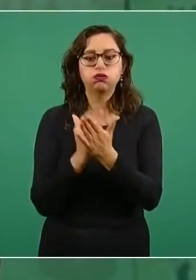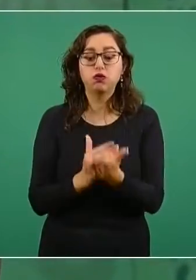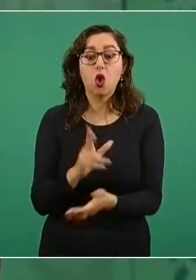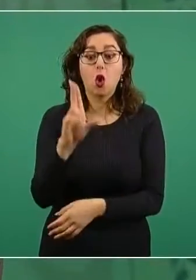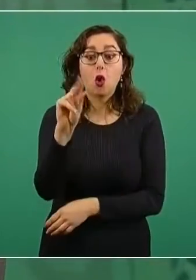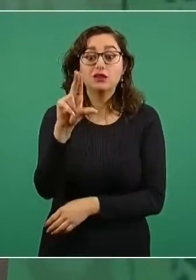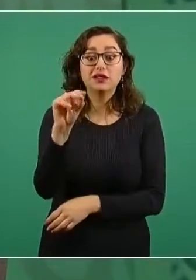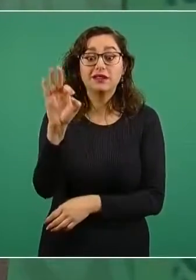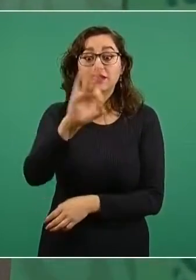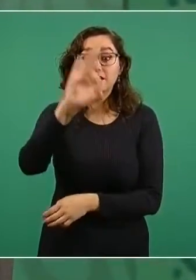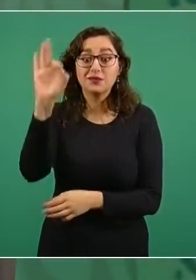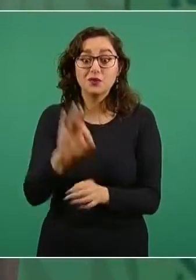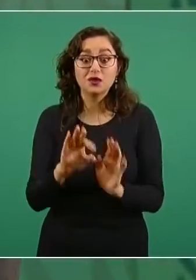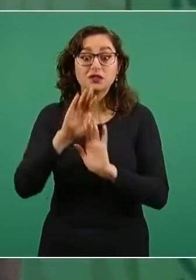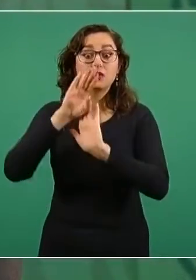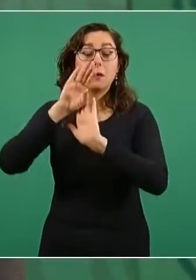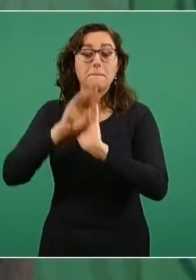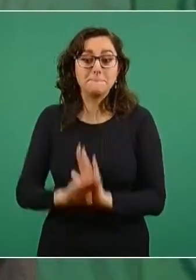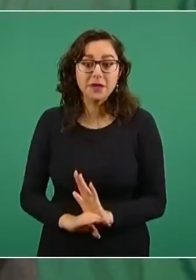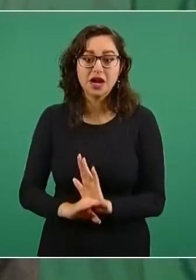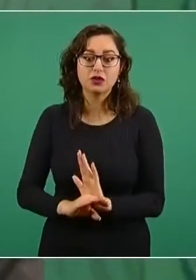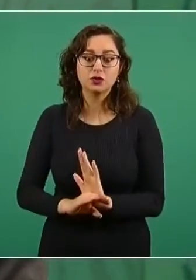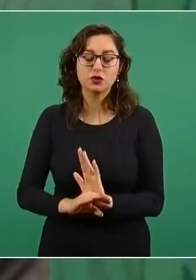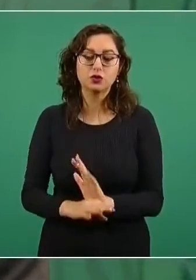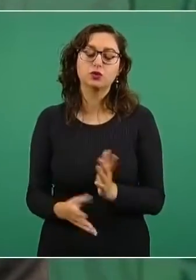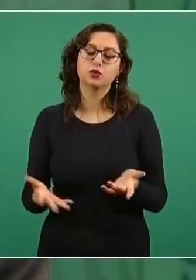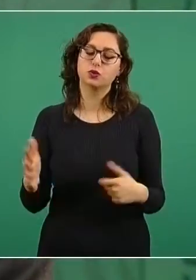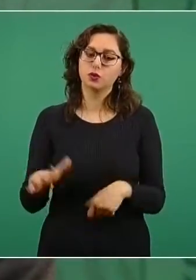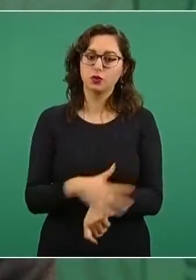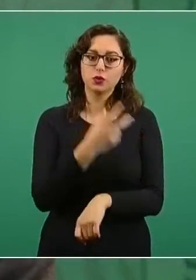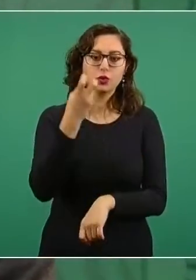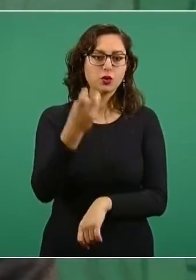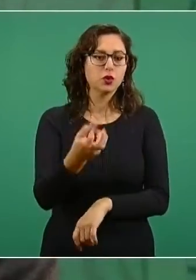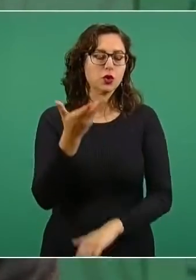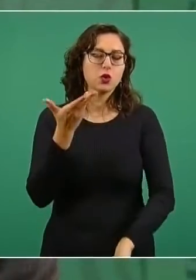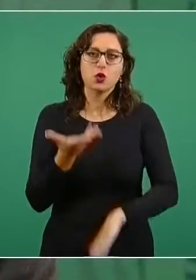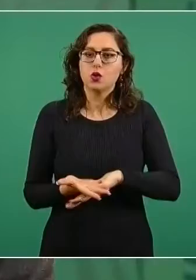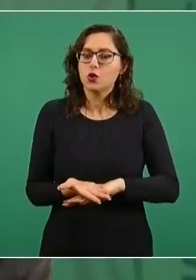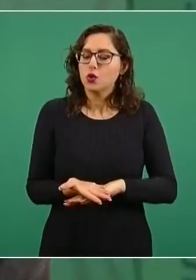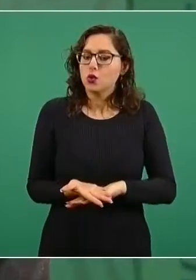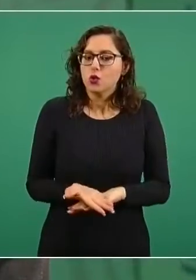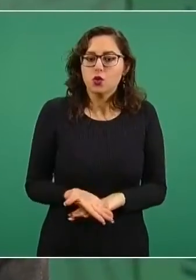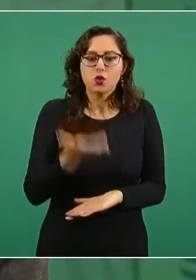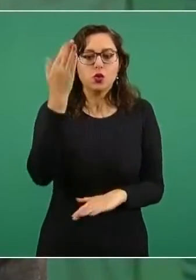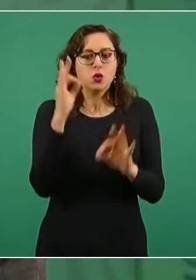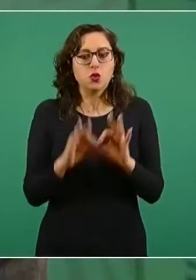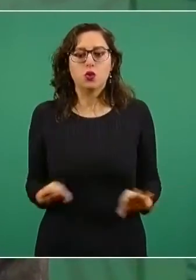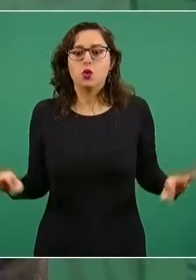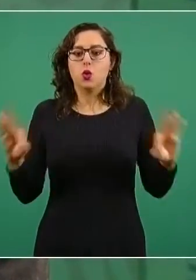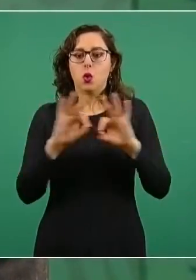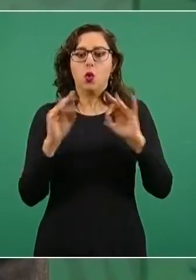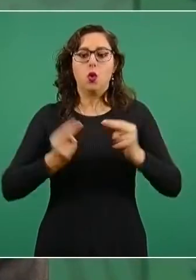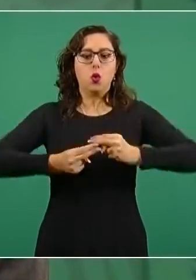Por eso es urgente,